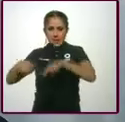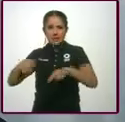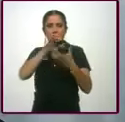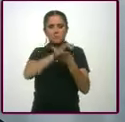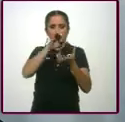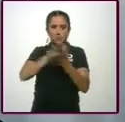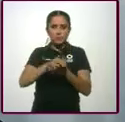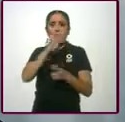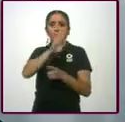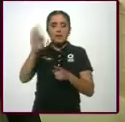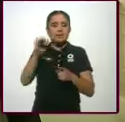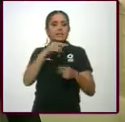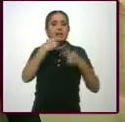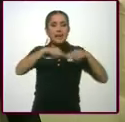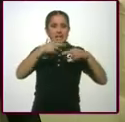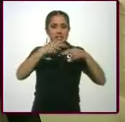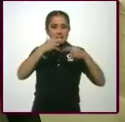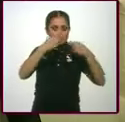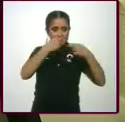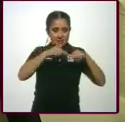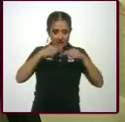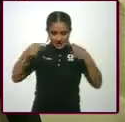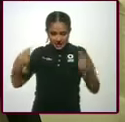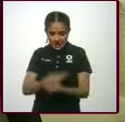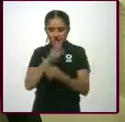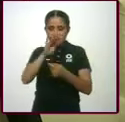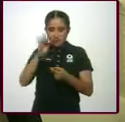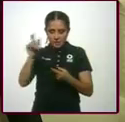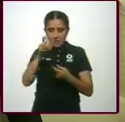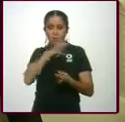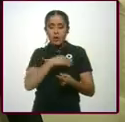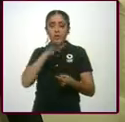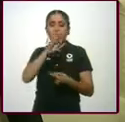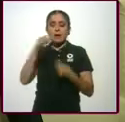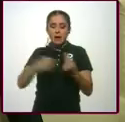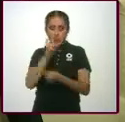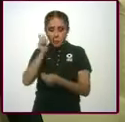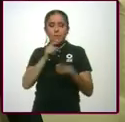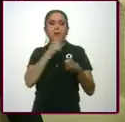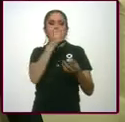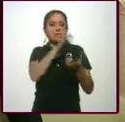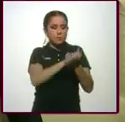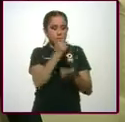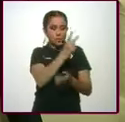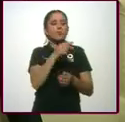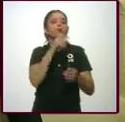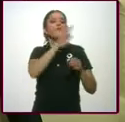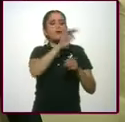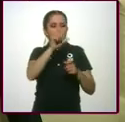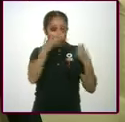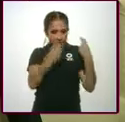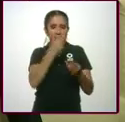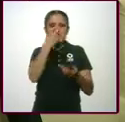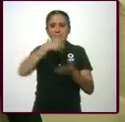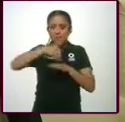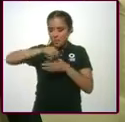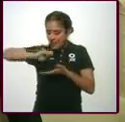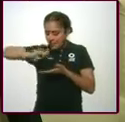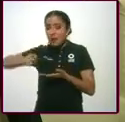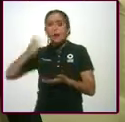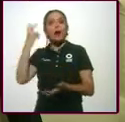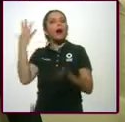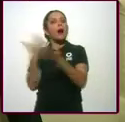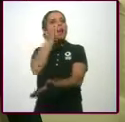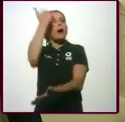nacimiento de ellos cinco y la suma de los cinco. Y se sacó 28 millones. ¿Y el taxista? El taxista también.